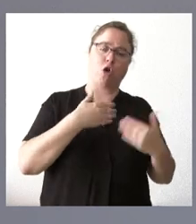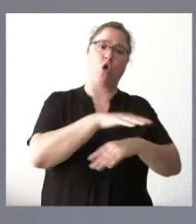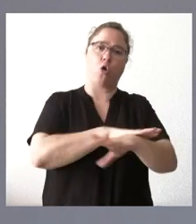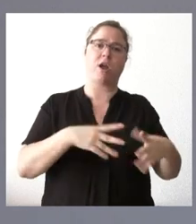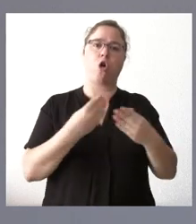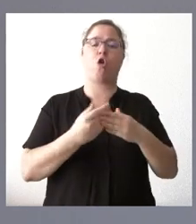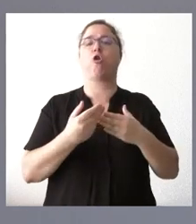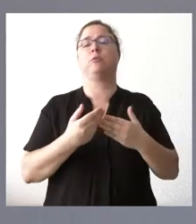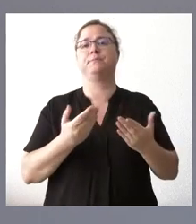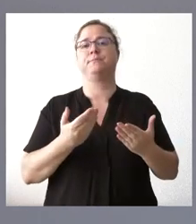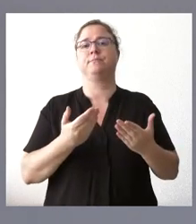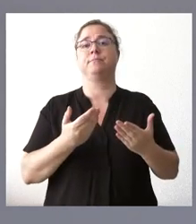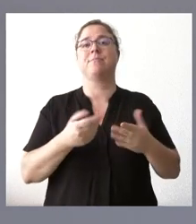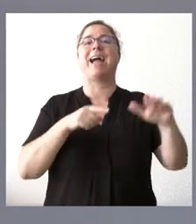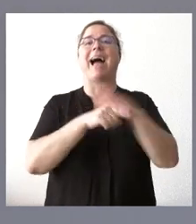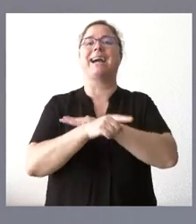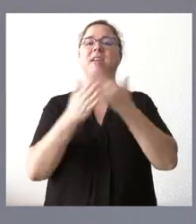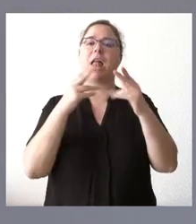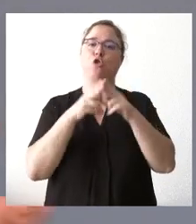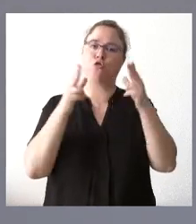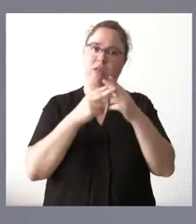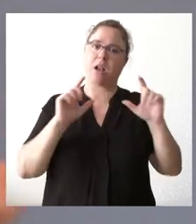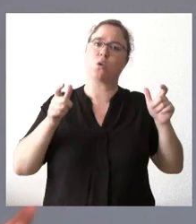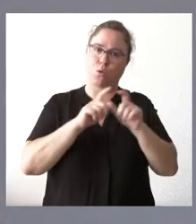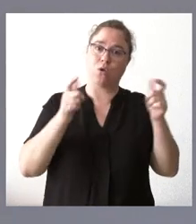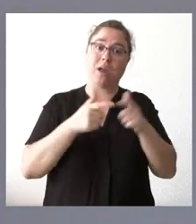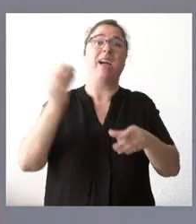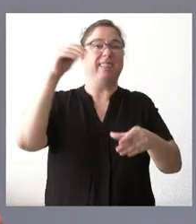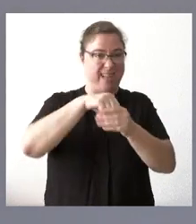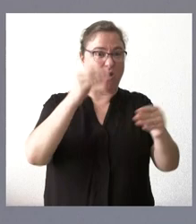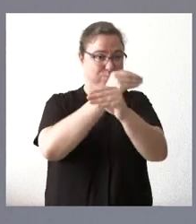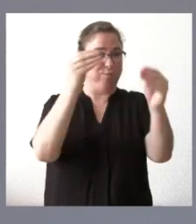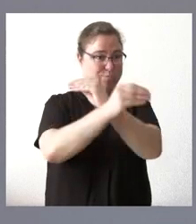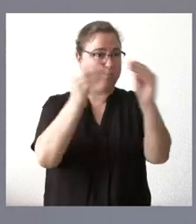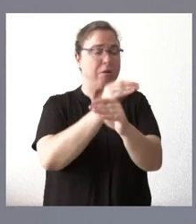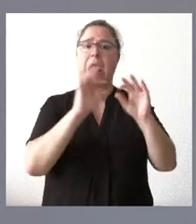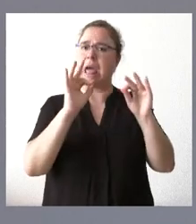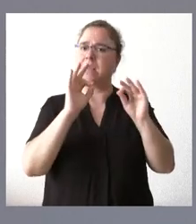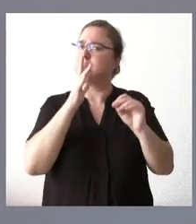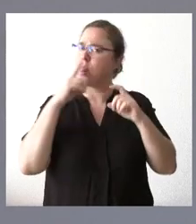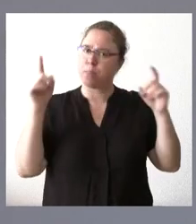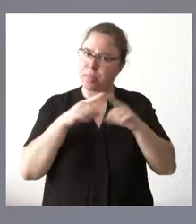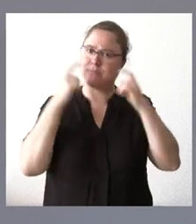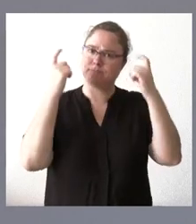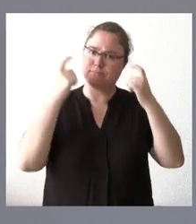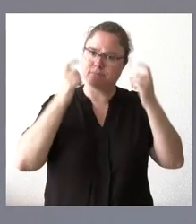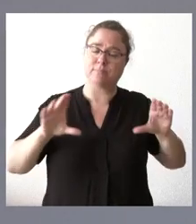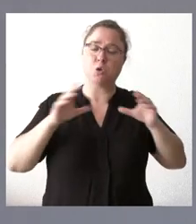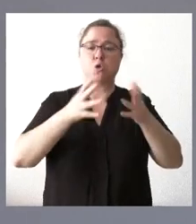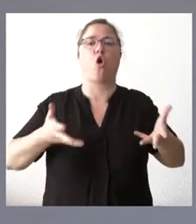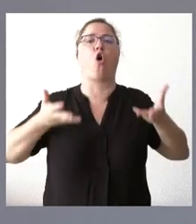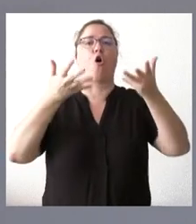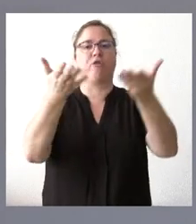reuniendo con los agentes del diálogo social que incluso entre ellos tienen posiciones distintas en muchas materias. Bueno, nosotros seguimos con manos tendidas